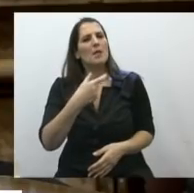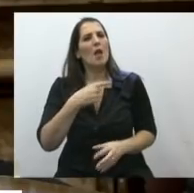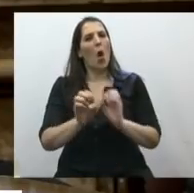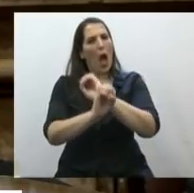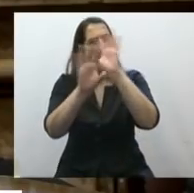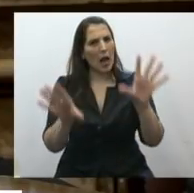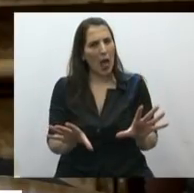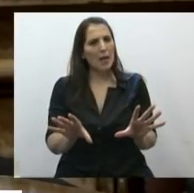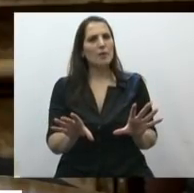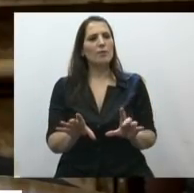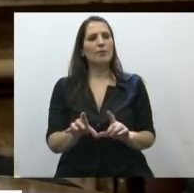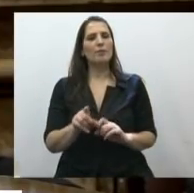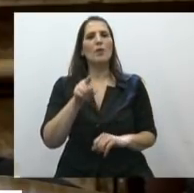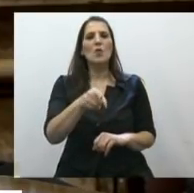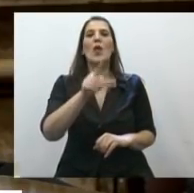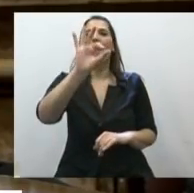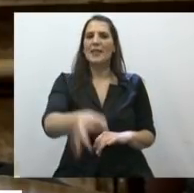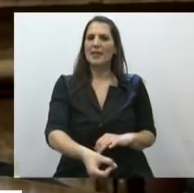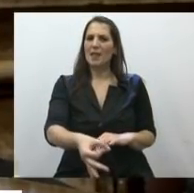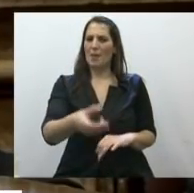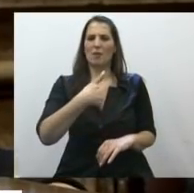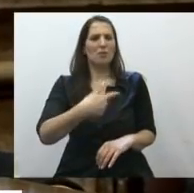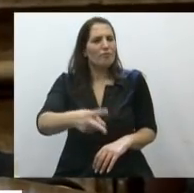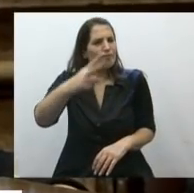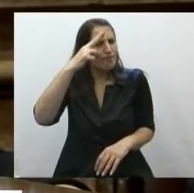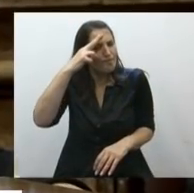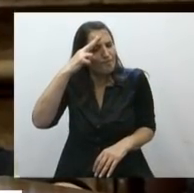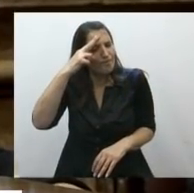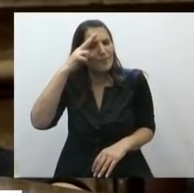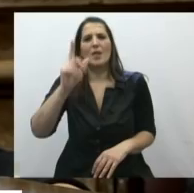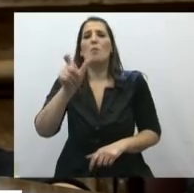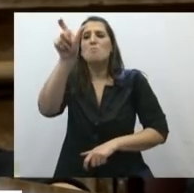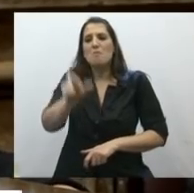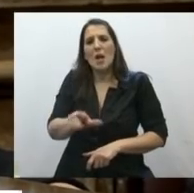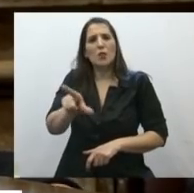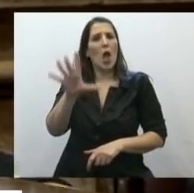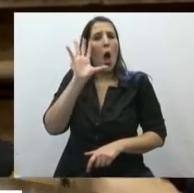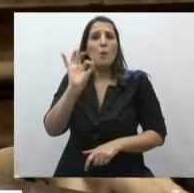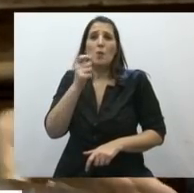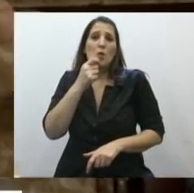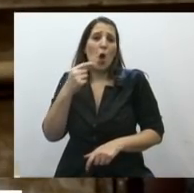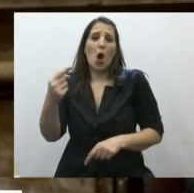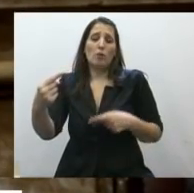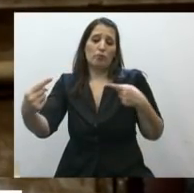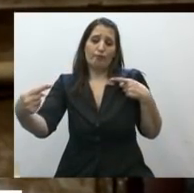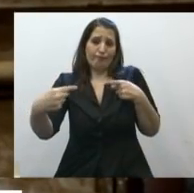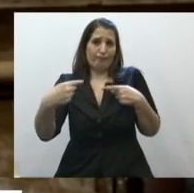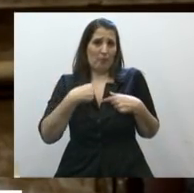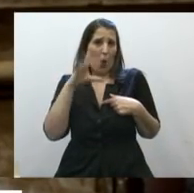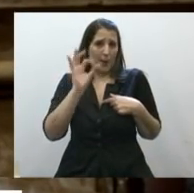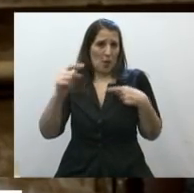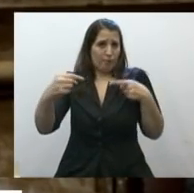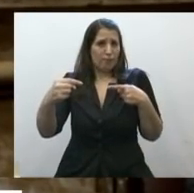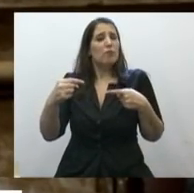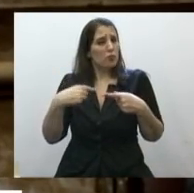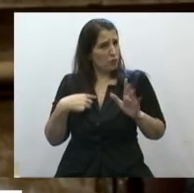sepan que yo respeto profundamente a la gente que toma una postura contraria a la